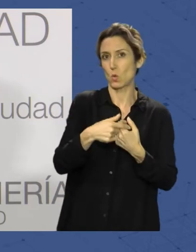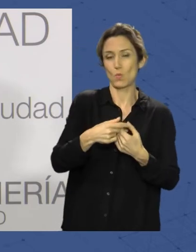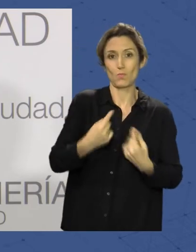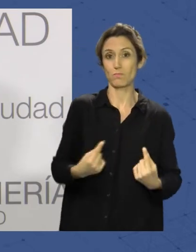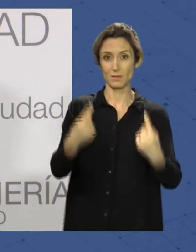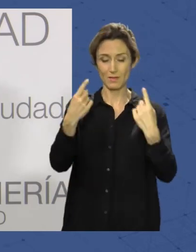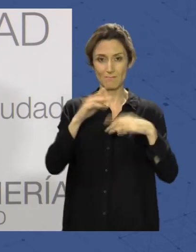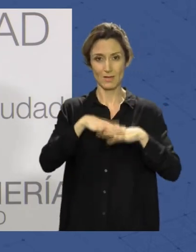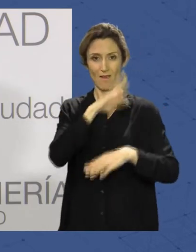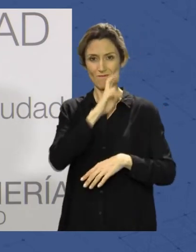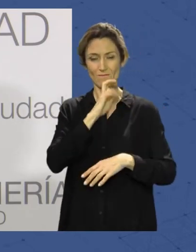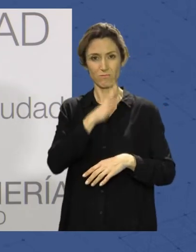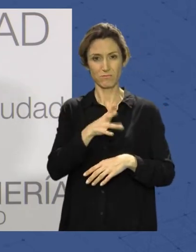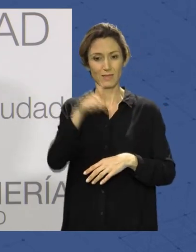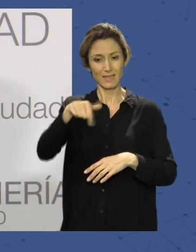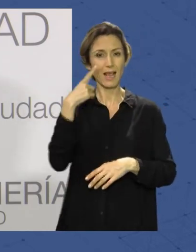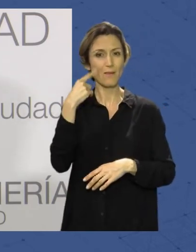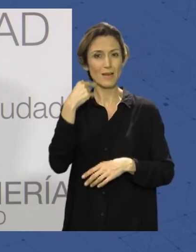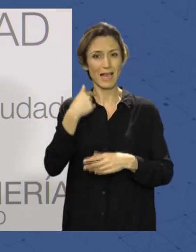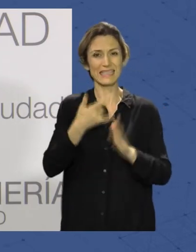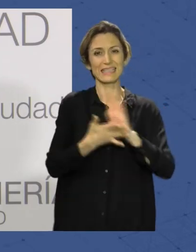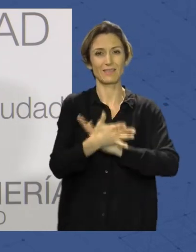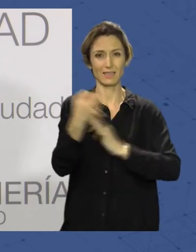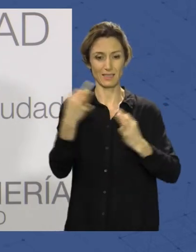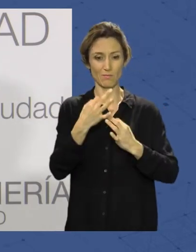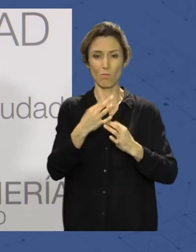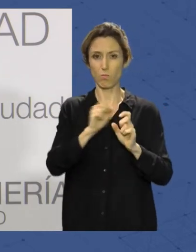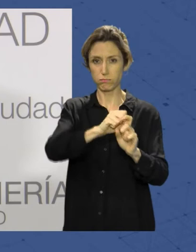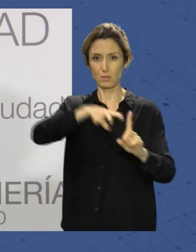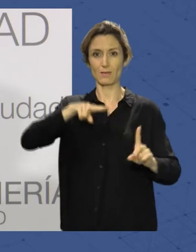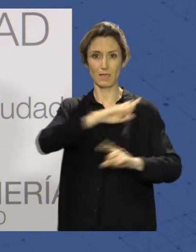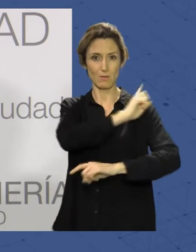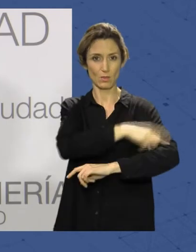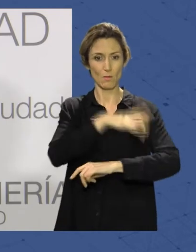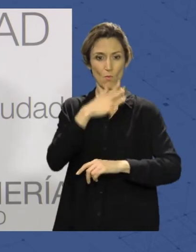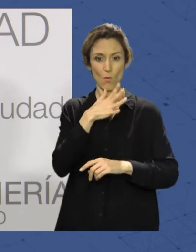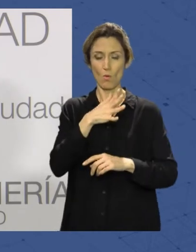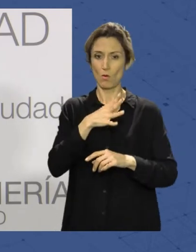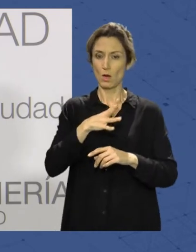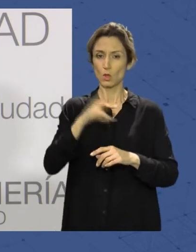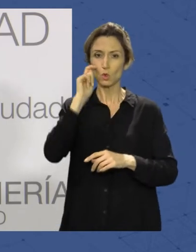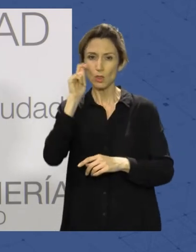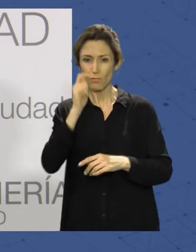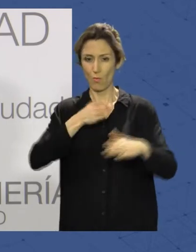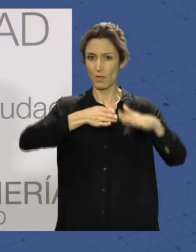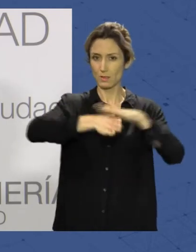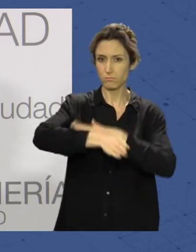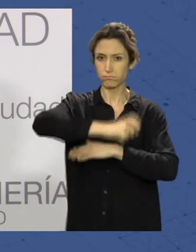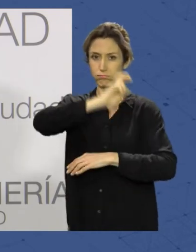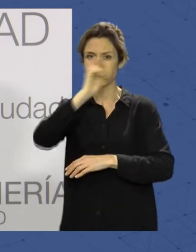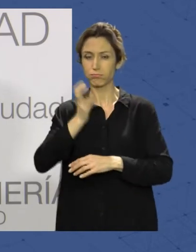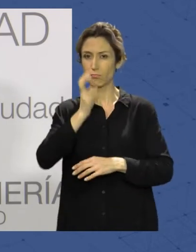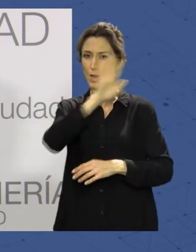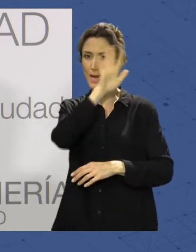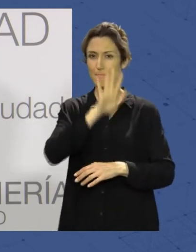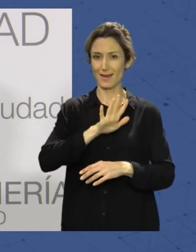poner en valor lo que significa Almería, desde el punto de vista deportivo, de restar estacionalidad al turismo, de accesibilidad, de crear una imagen de